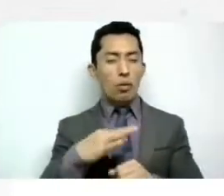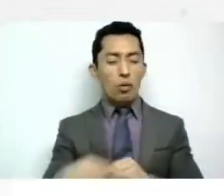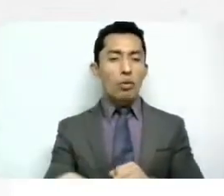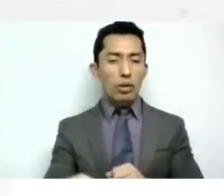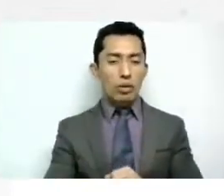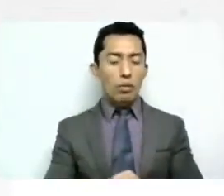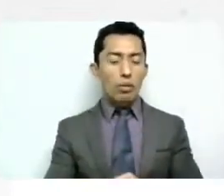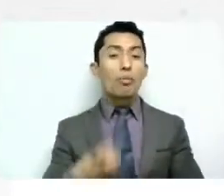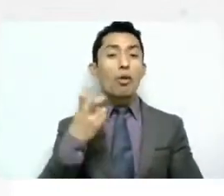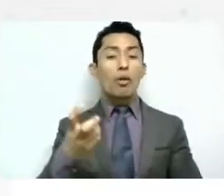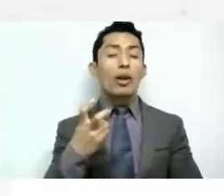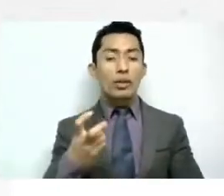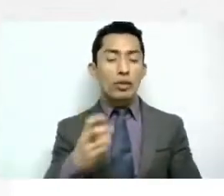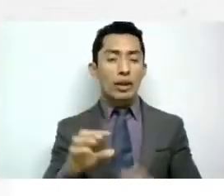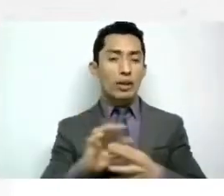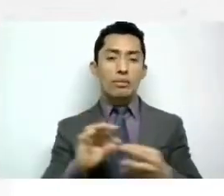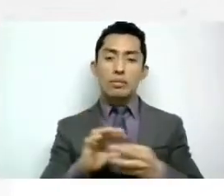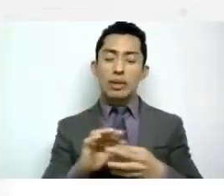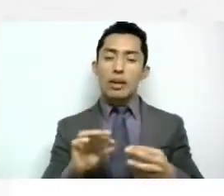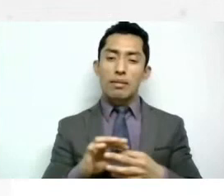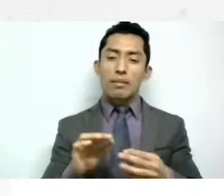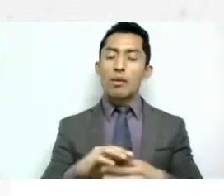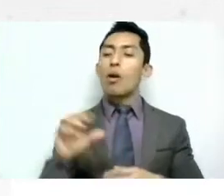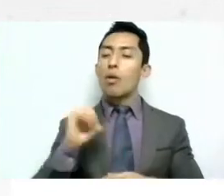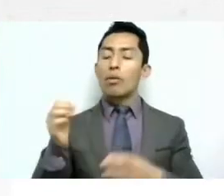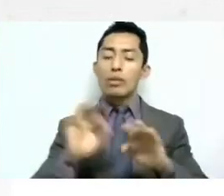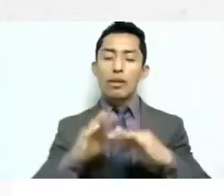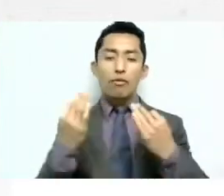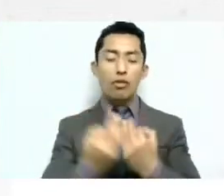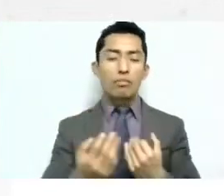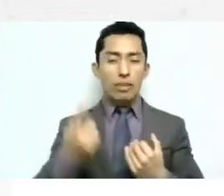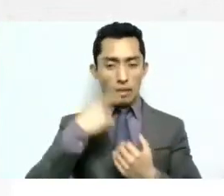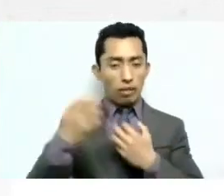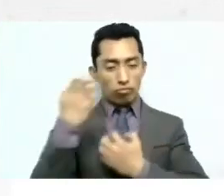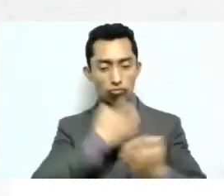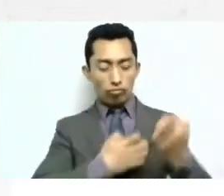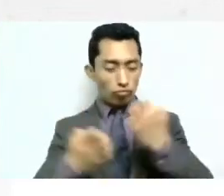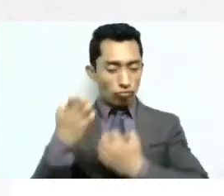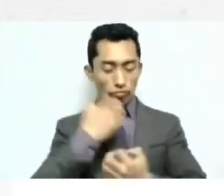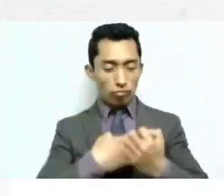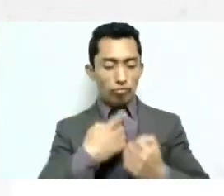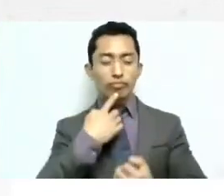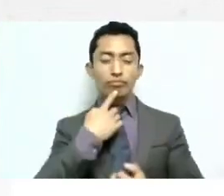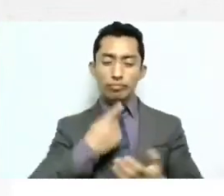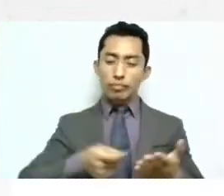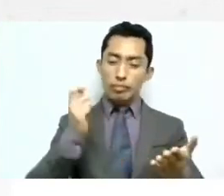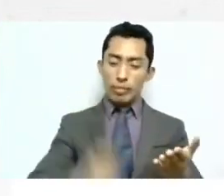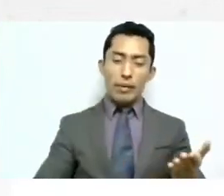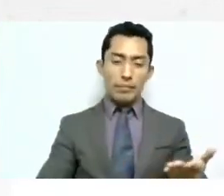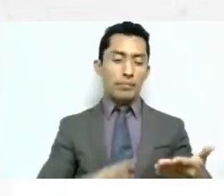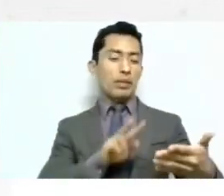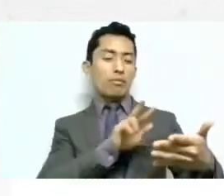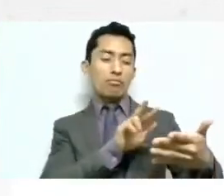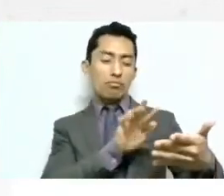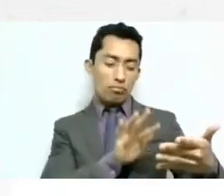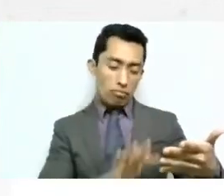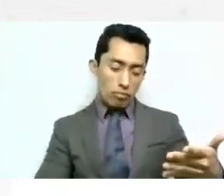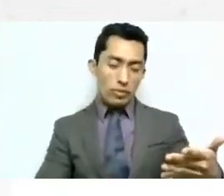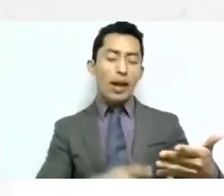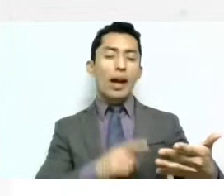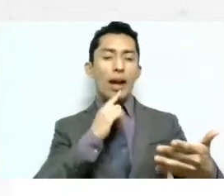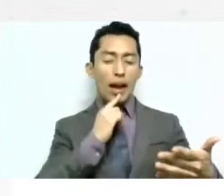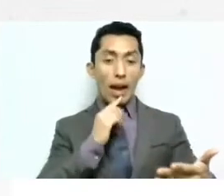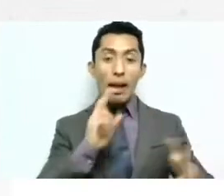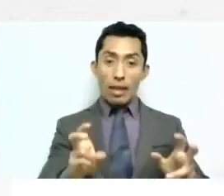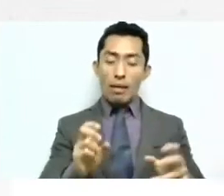la otra parte las otras el otro método de analizar sentencias creo que te ayuda a abundar más en estos